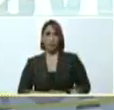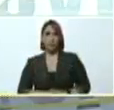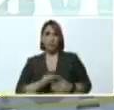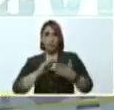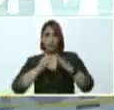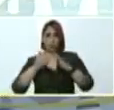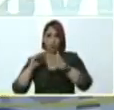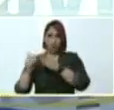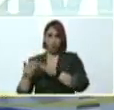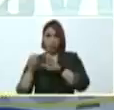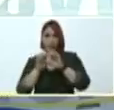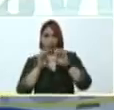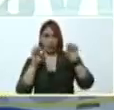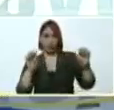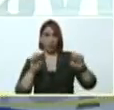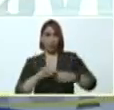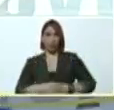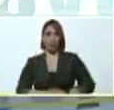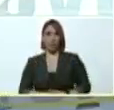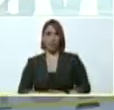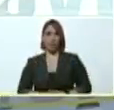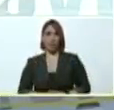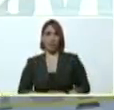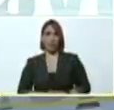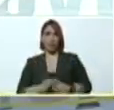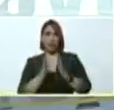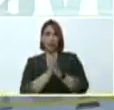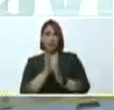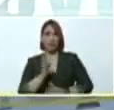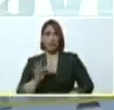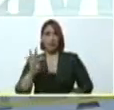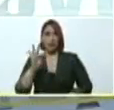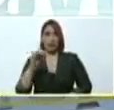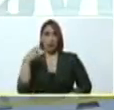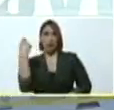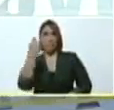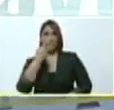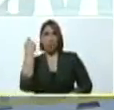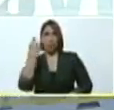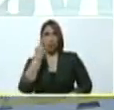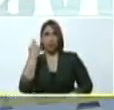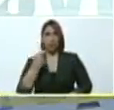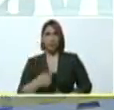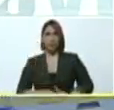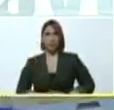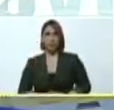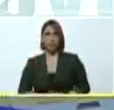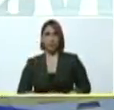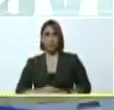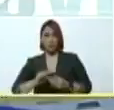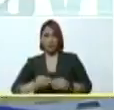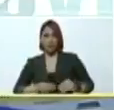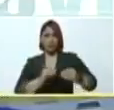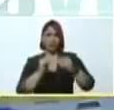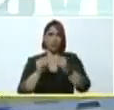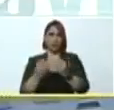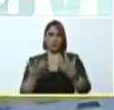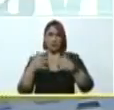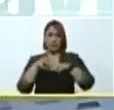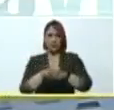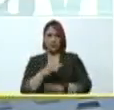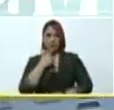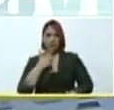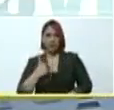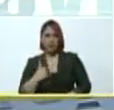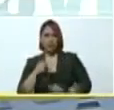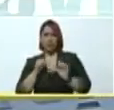Comunidades Educativas, allá en San Fernando de Apure. La recuperación integral, me dicen,